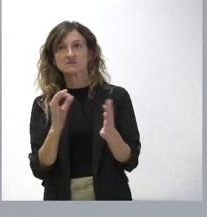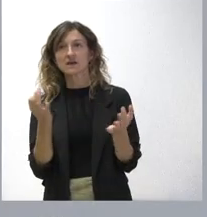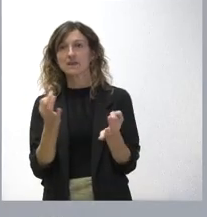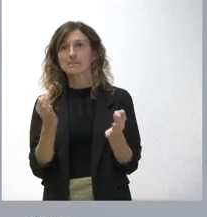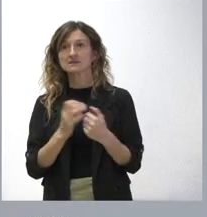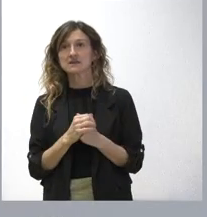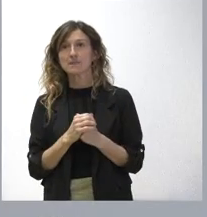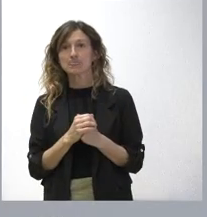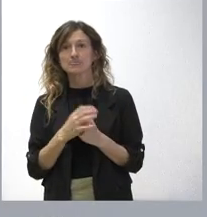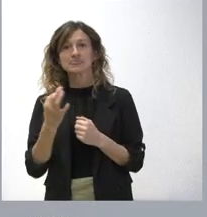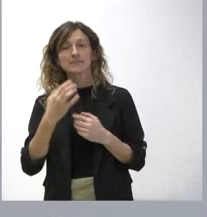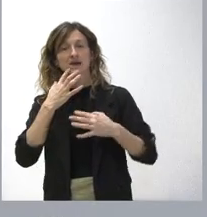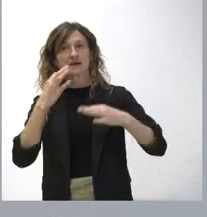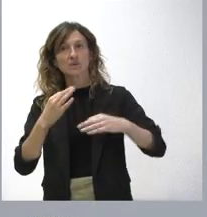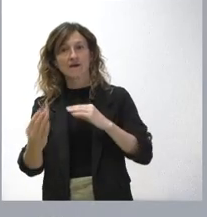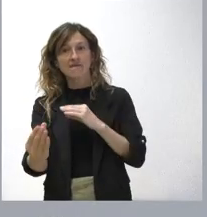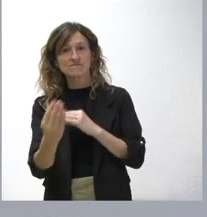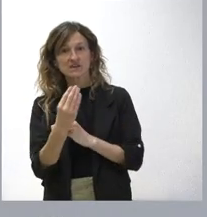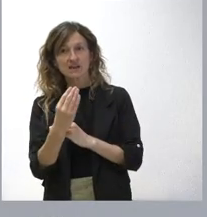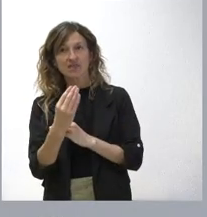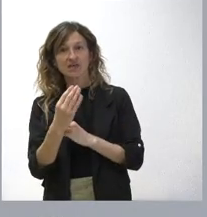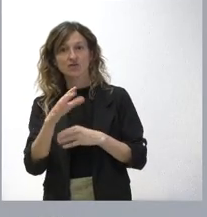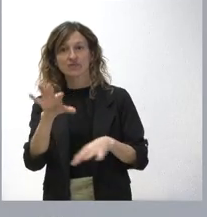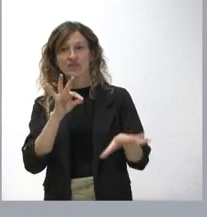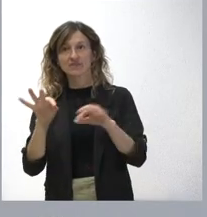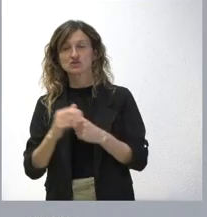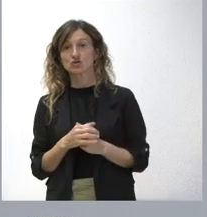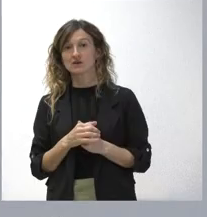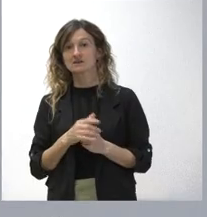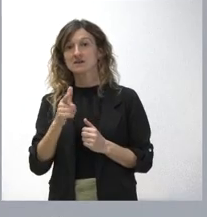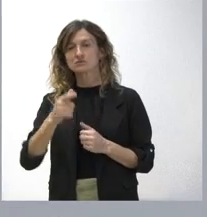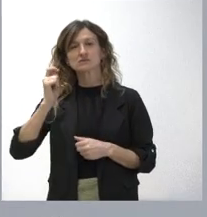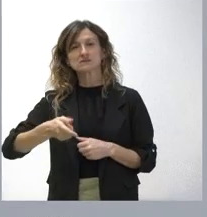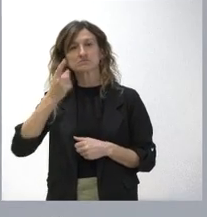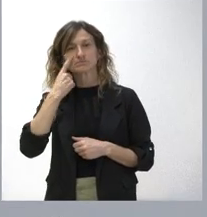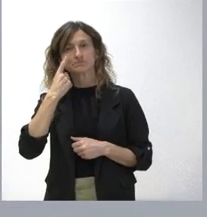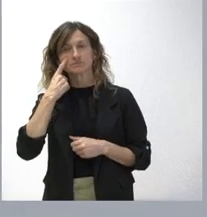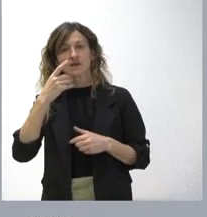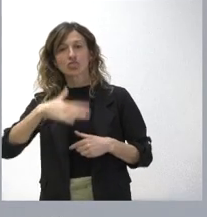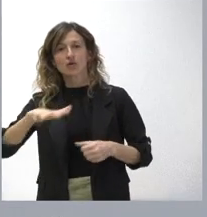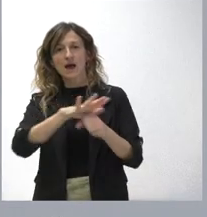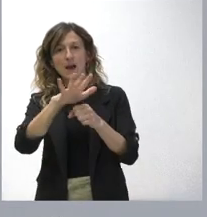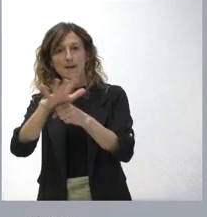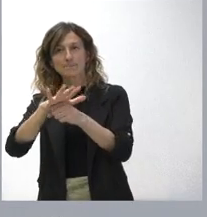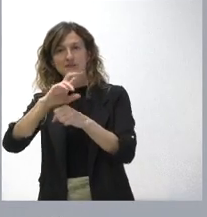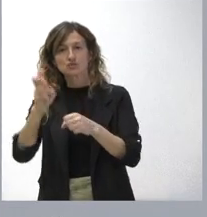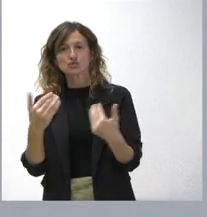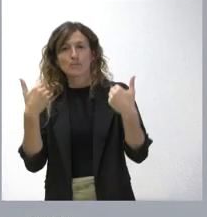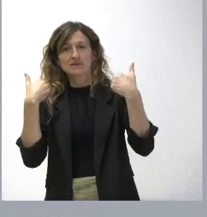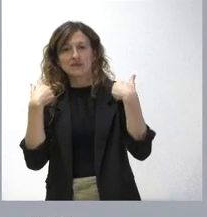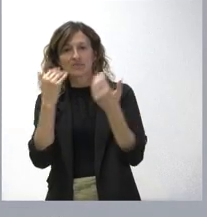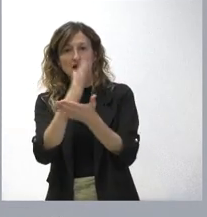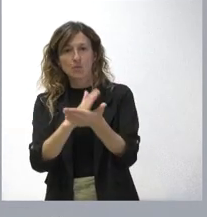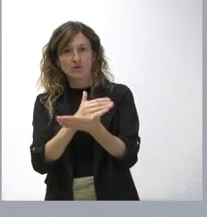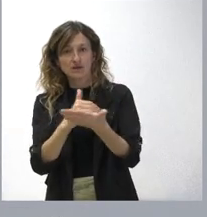asegurar la financiación de esas decisiones. Esto es algo muy común en varios ámbitos de competencia de las comunidades